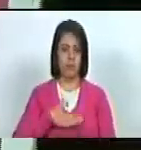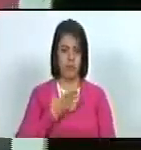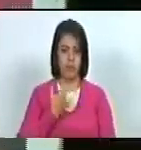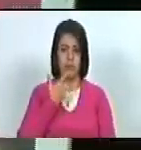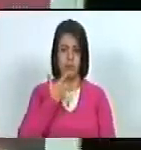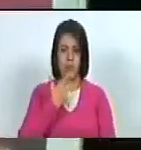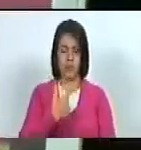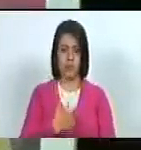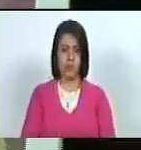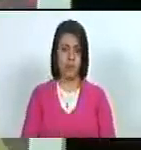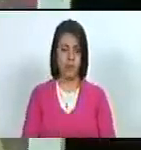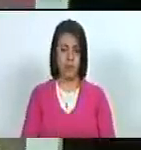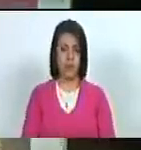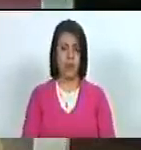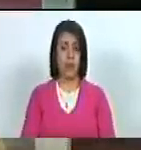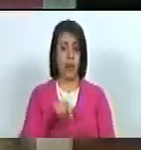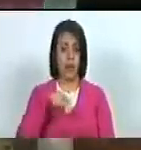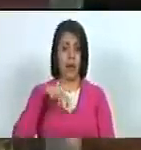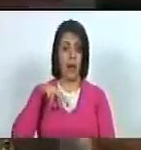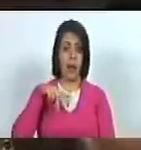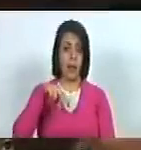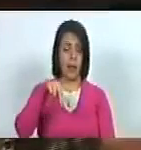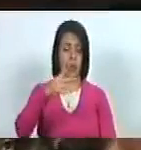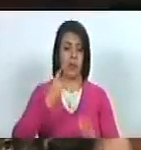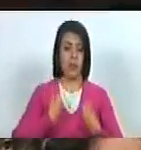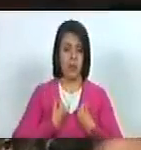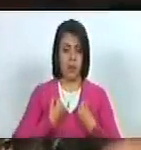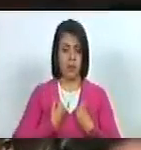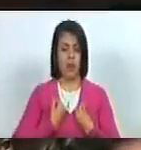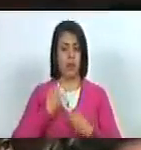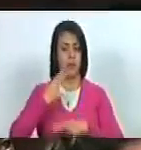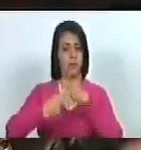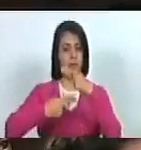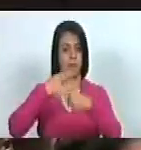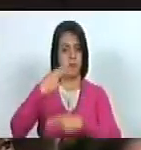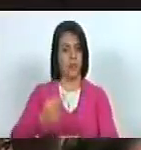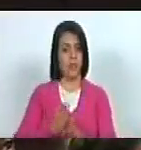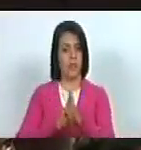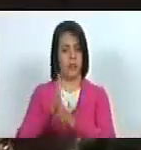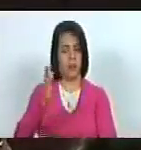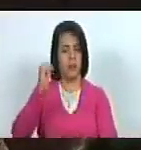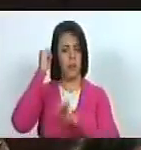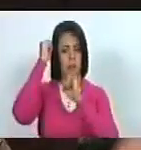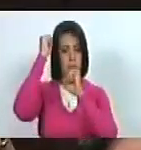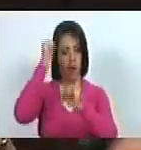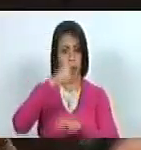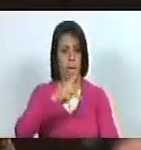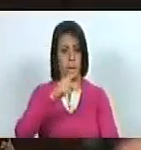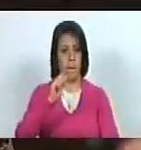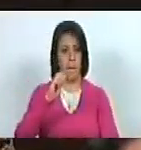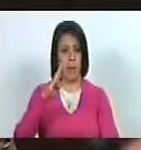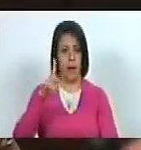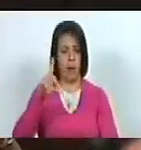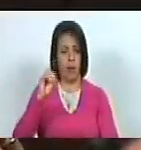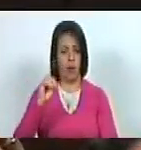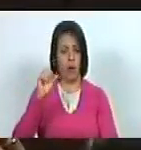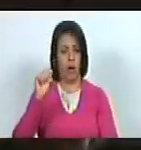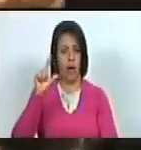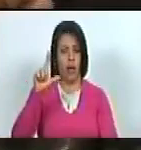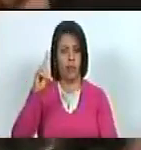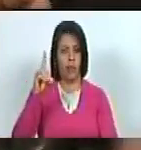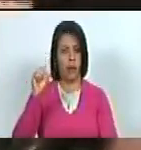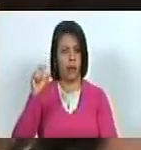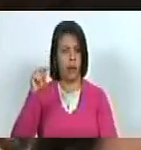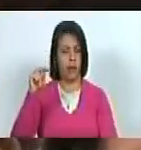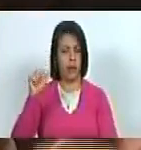decir el caminante vive su legado sigue viva Pablo de la Cruz Aldana el